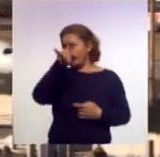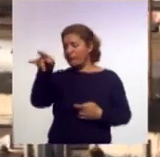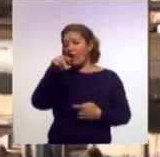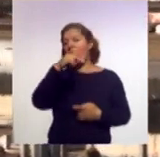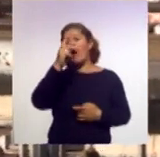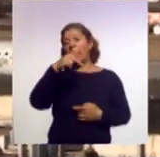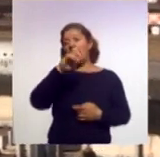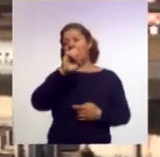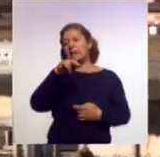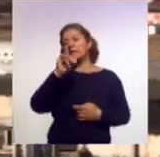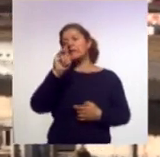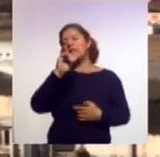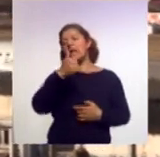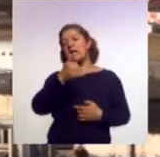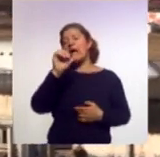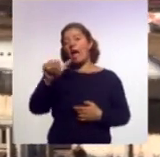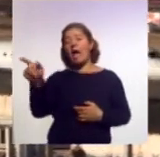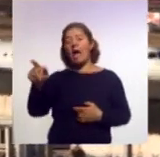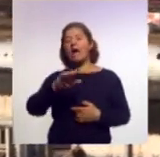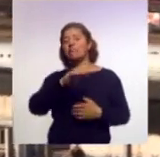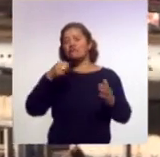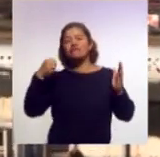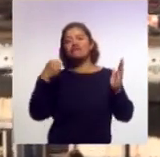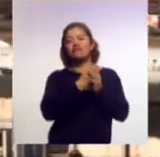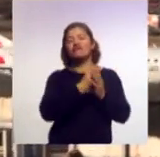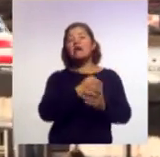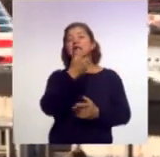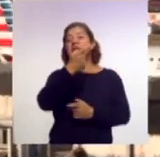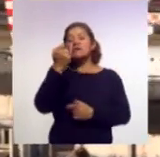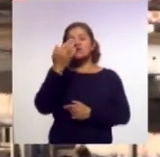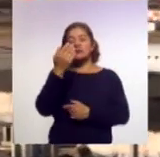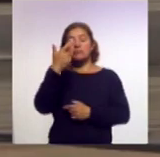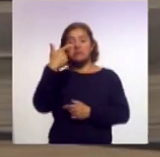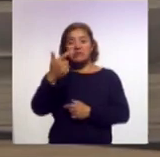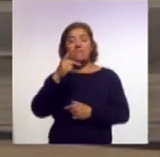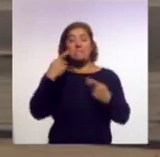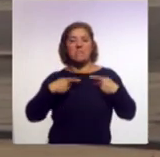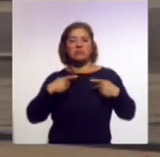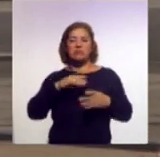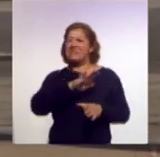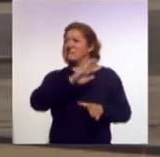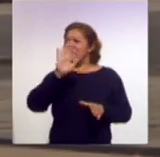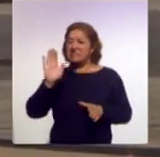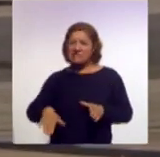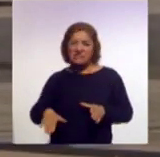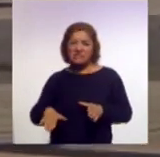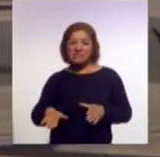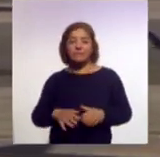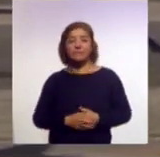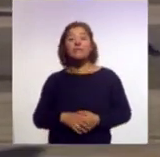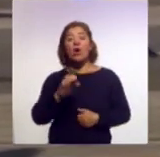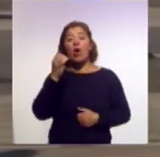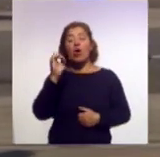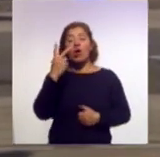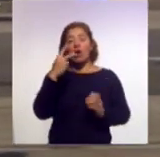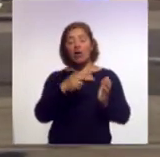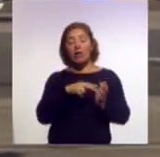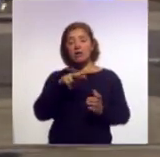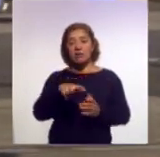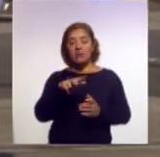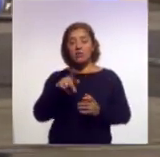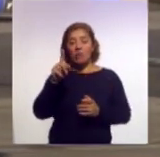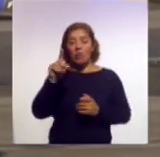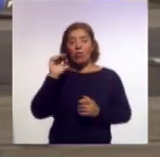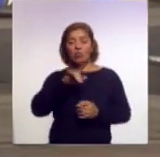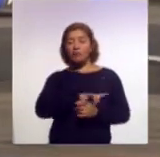Kenia se estrelló y causó la muerte de las 157 personas a bordo En octubre de 2018 un avión de Lion Air se